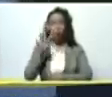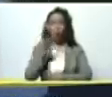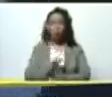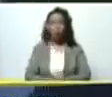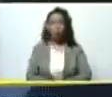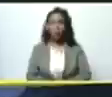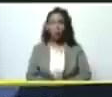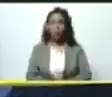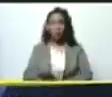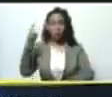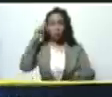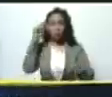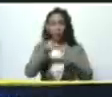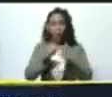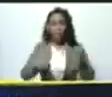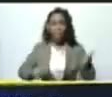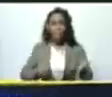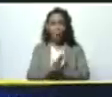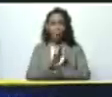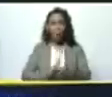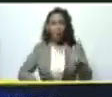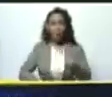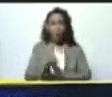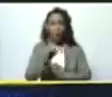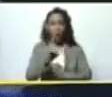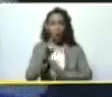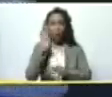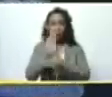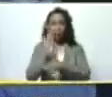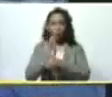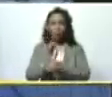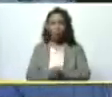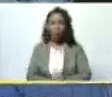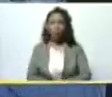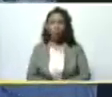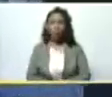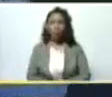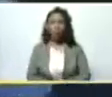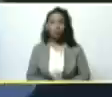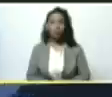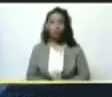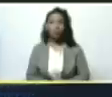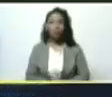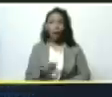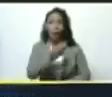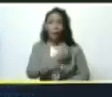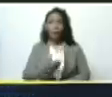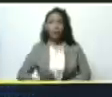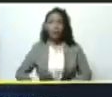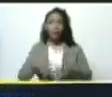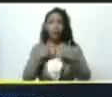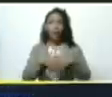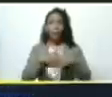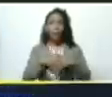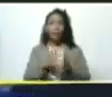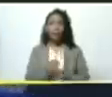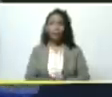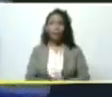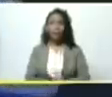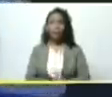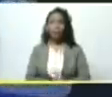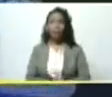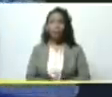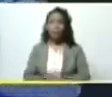con el objetivo de impulsar el desarrollo del cultivo de la soya acá en el país el presidente de la empresa en su